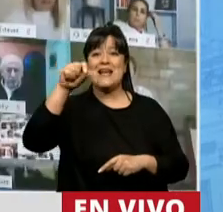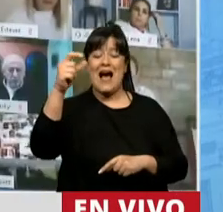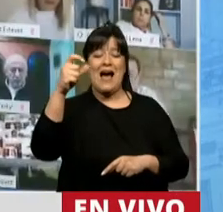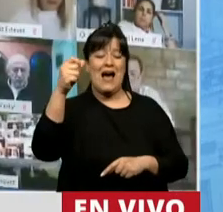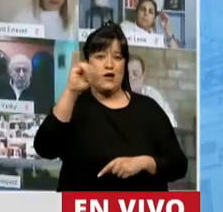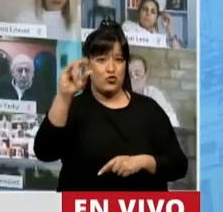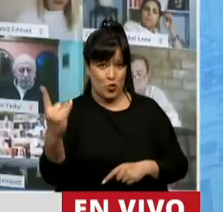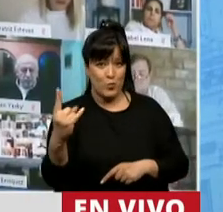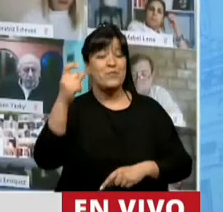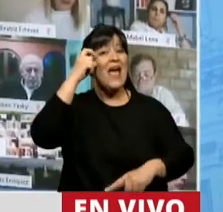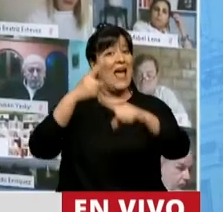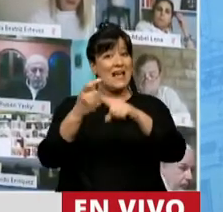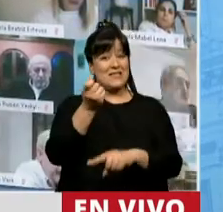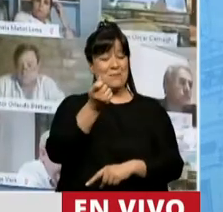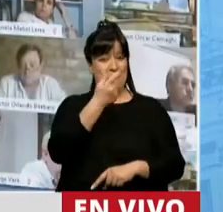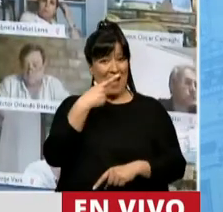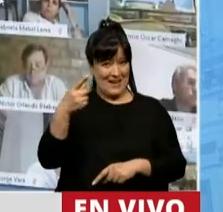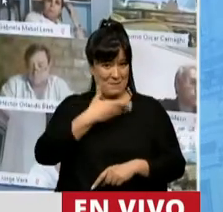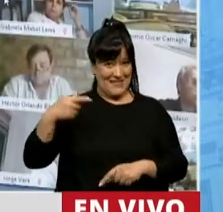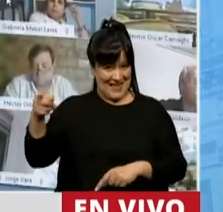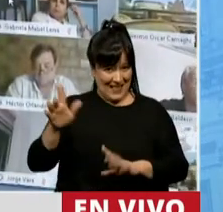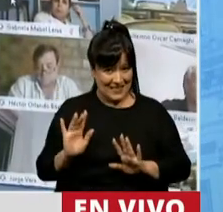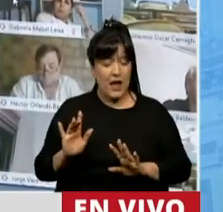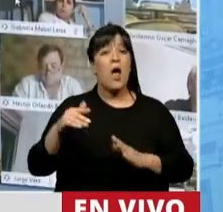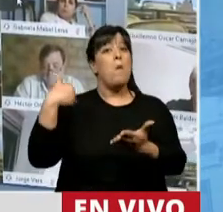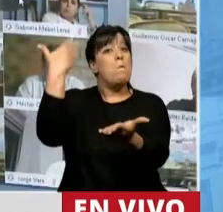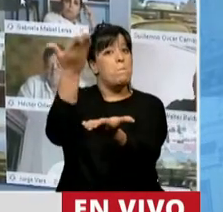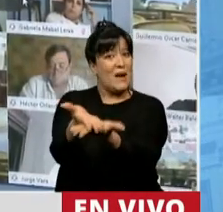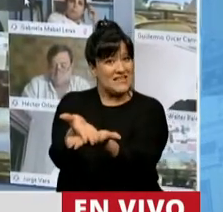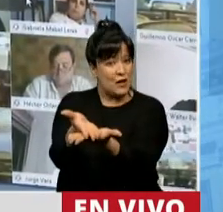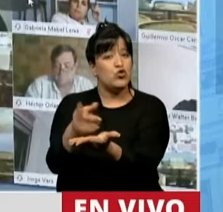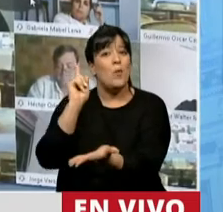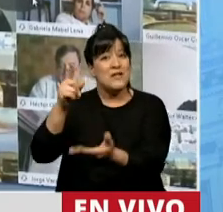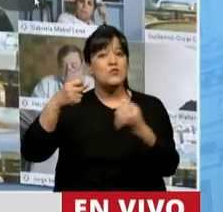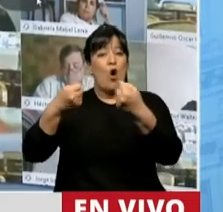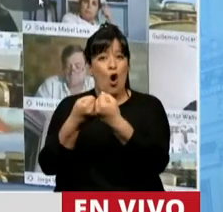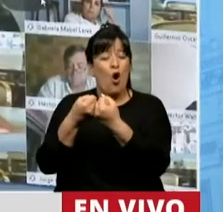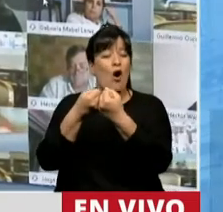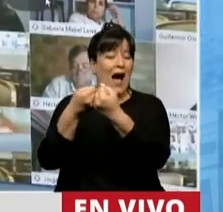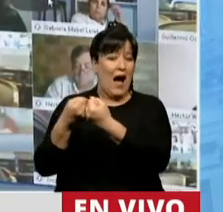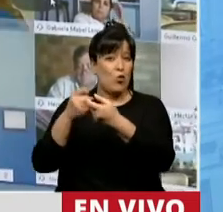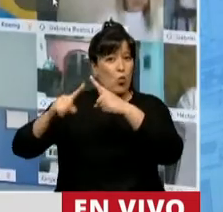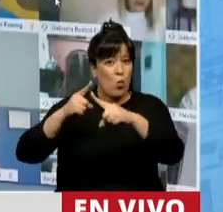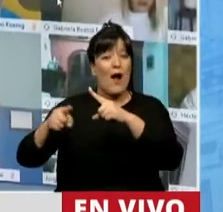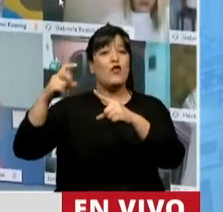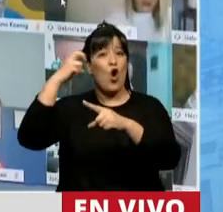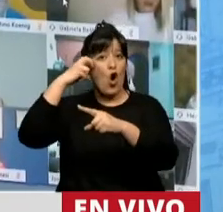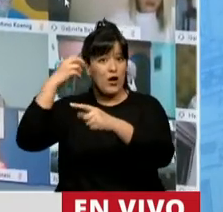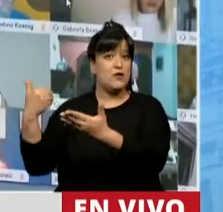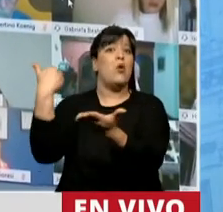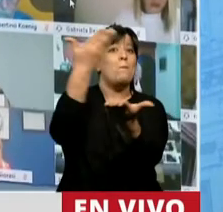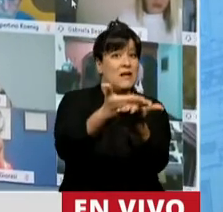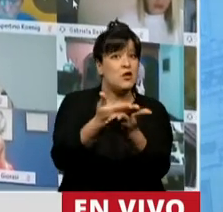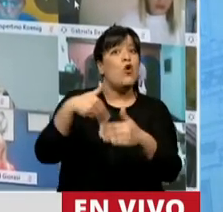el expresidente Macri fue el que presentó el tratado para su tratamiento en el Congreso de la Nación.